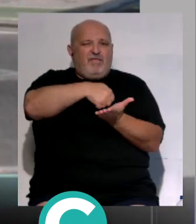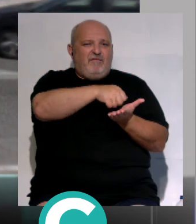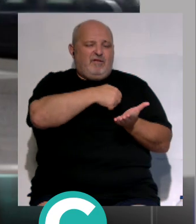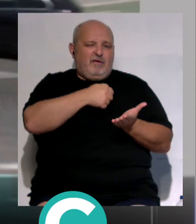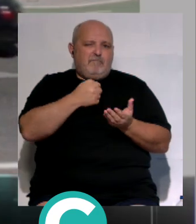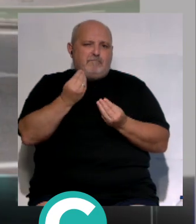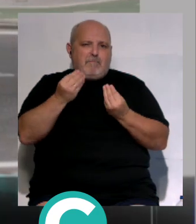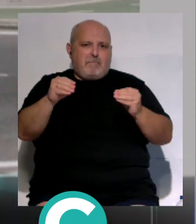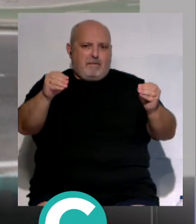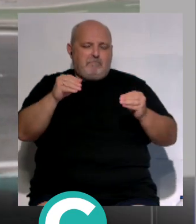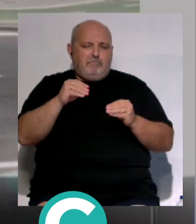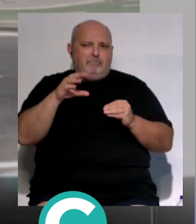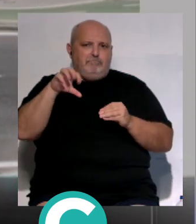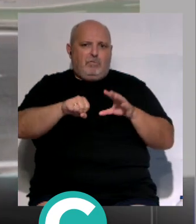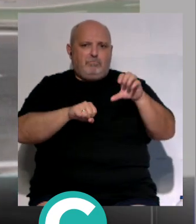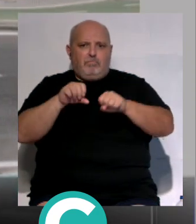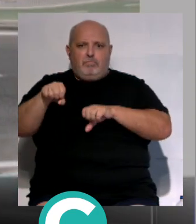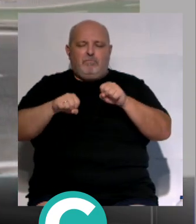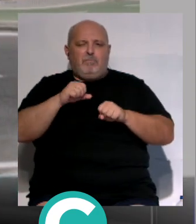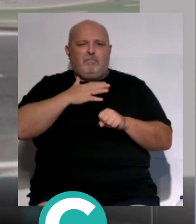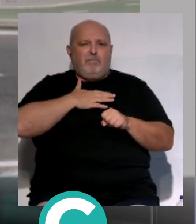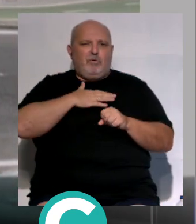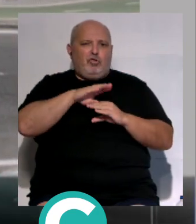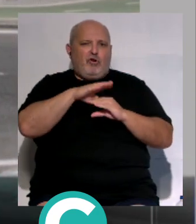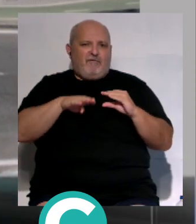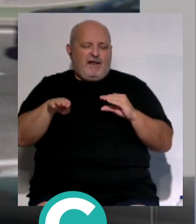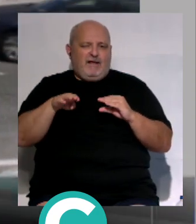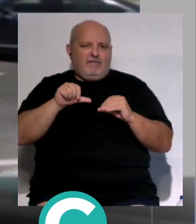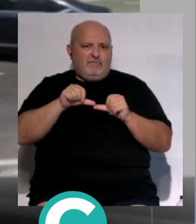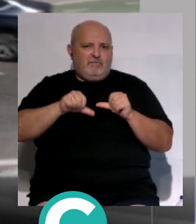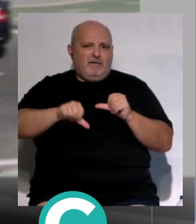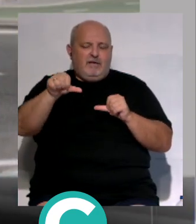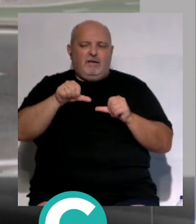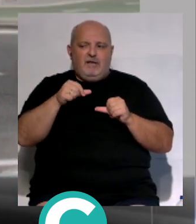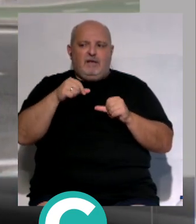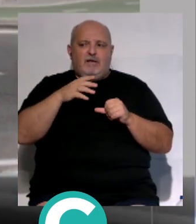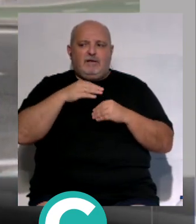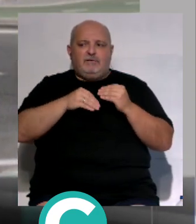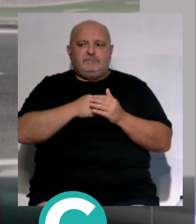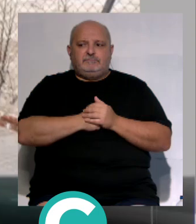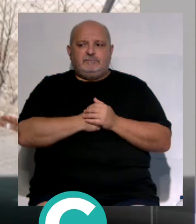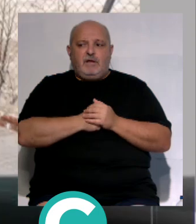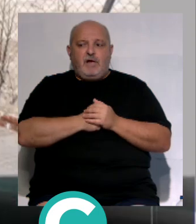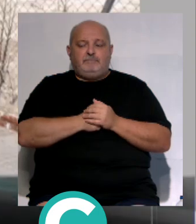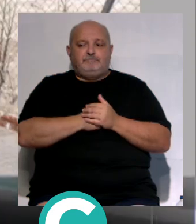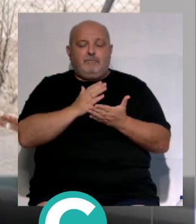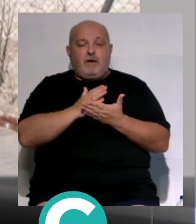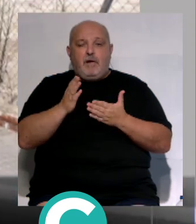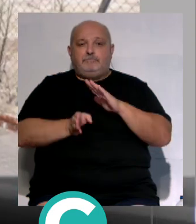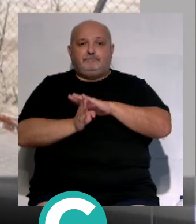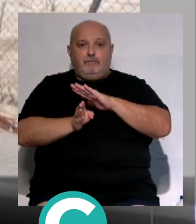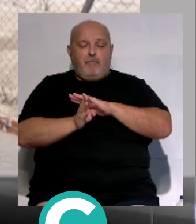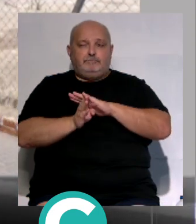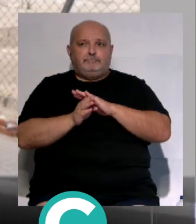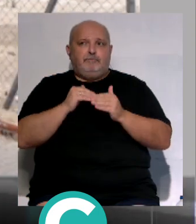desarrollar unidades. En este caso vamos a conseguir ser propietario único de la mencionada unidad de ejecución y por lo tanto seguir